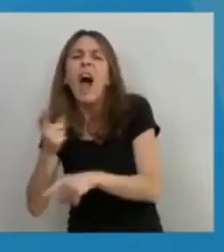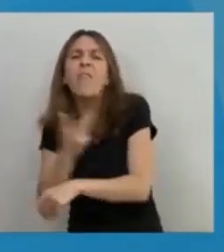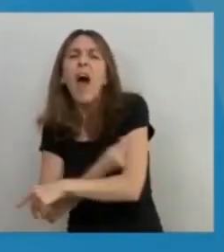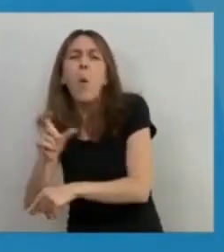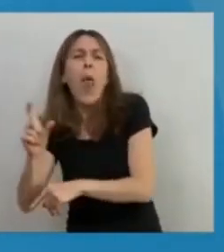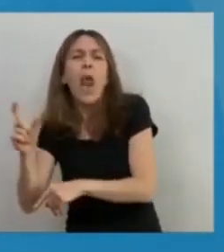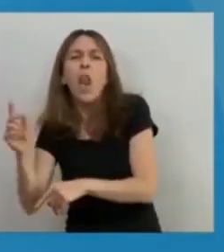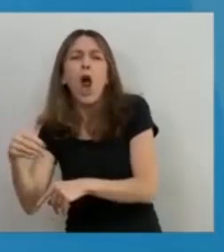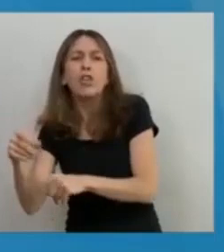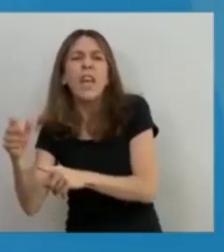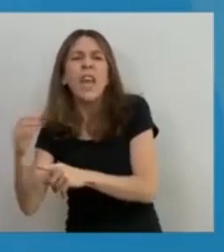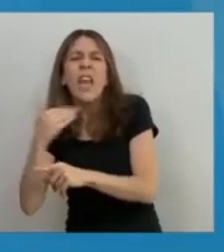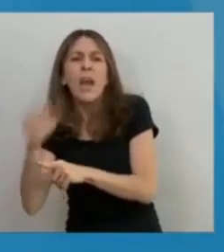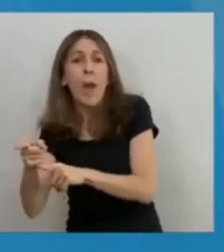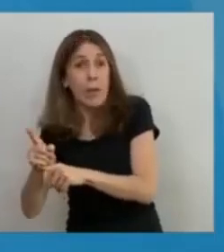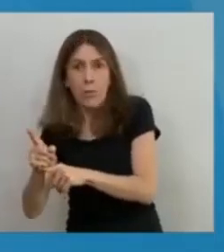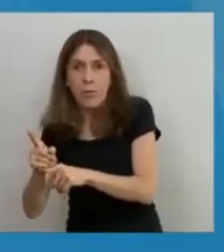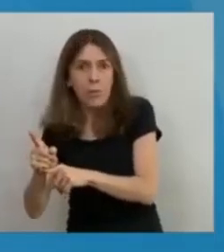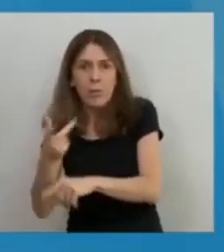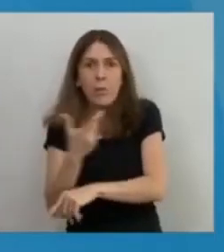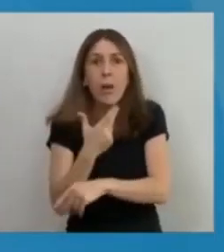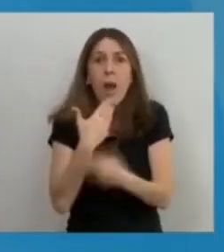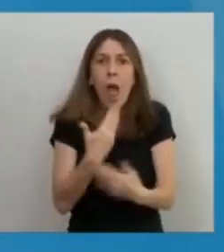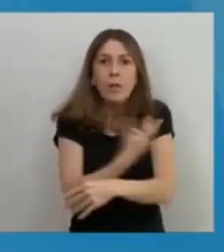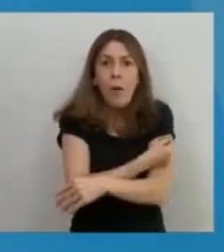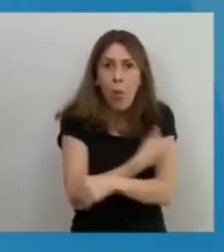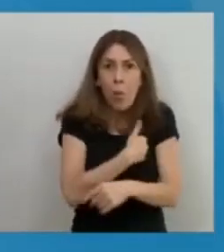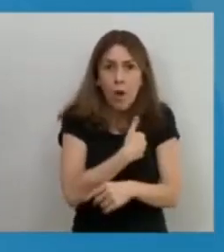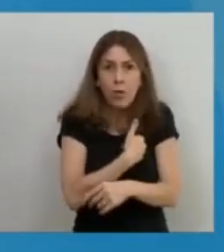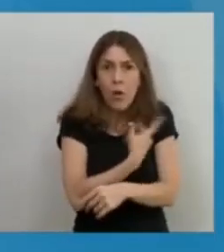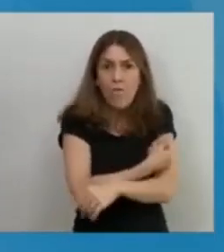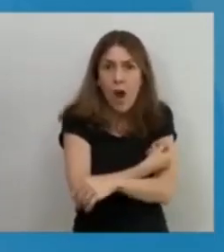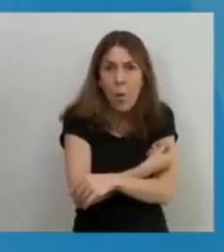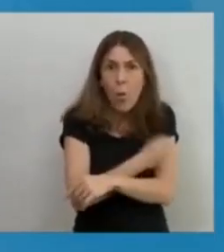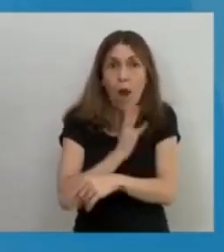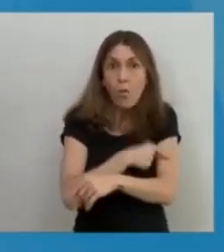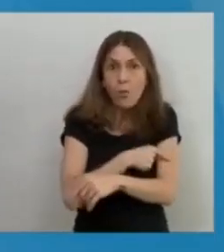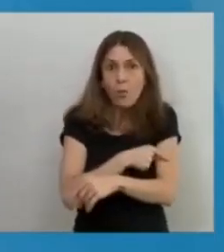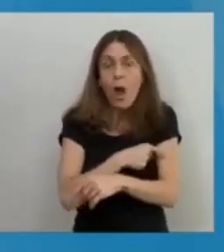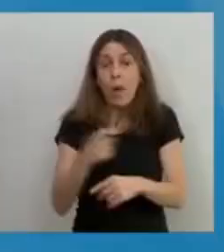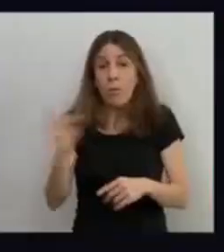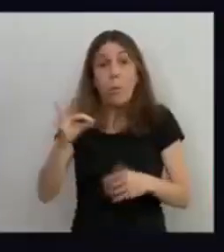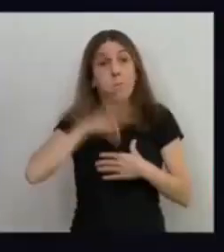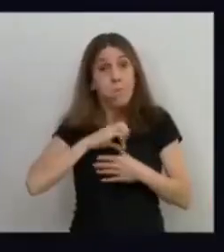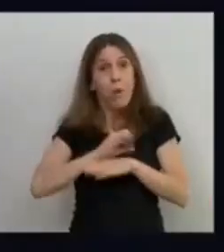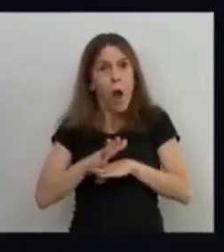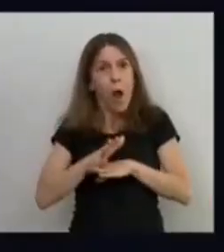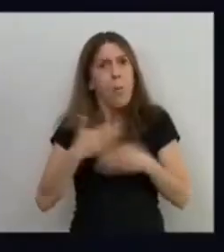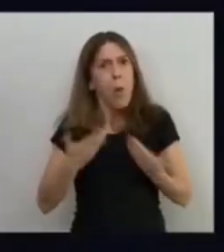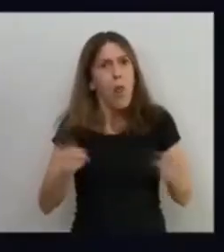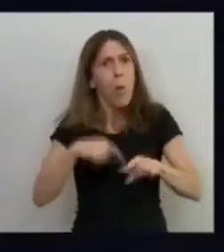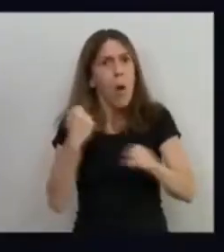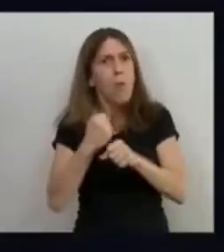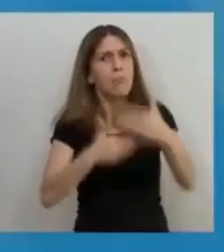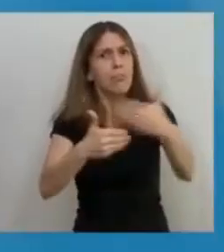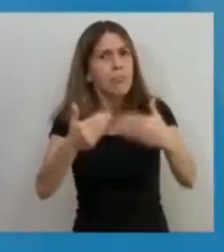pude sobrellevar mi enfermedad sin ningún síntoma y pude volver a la actividad con las fuerzas y las ganas de